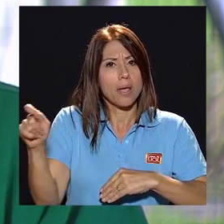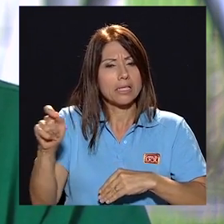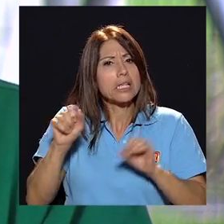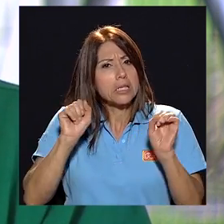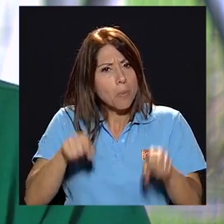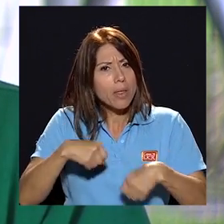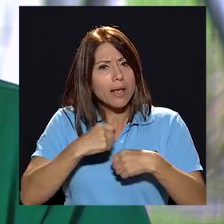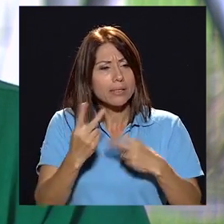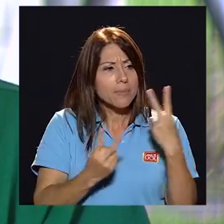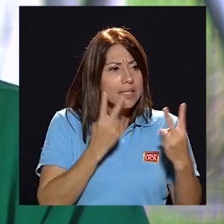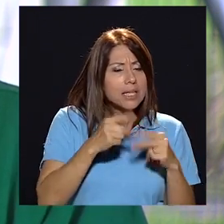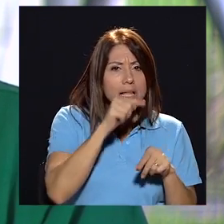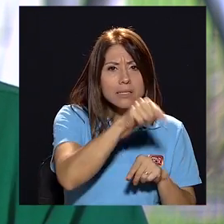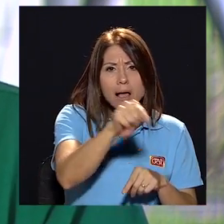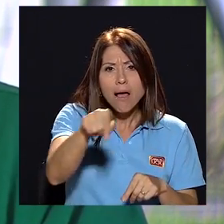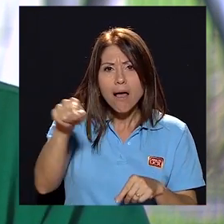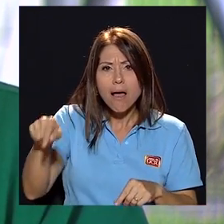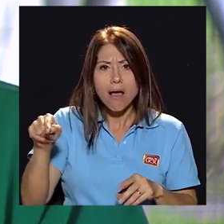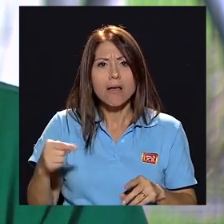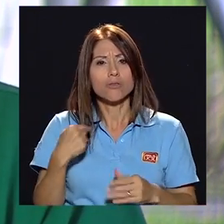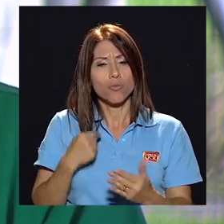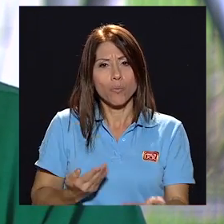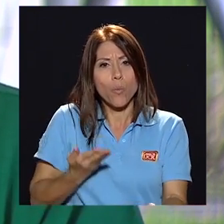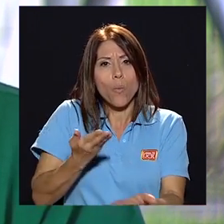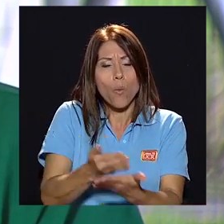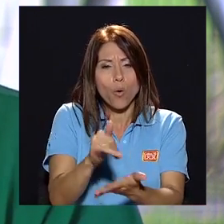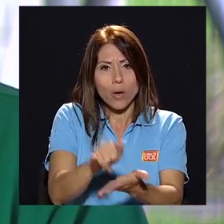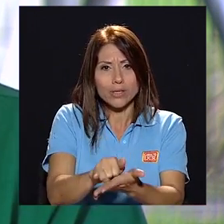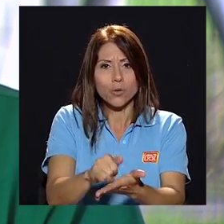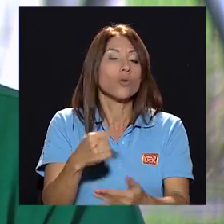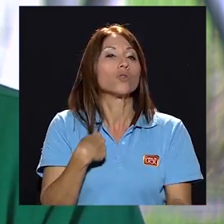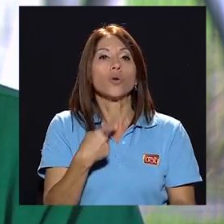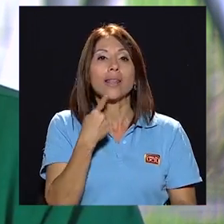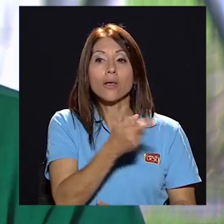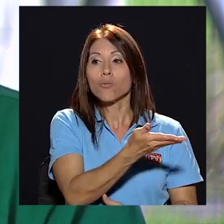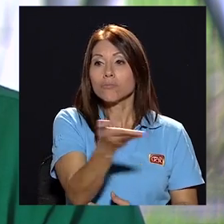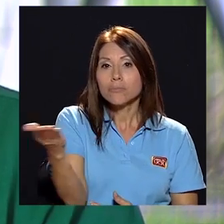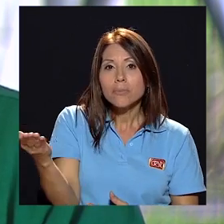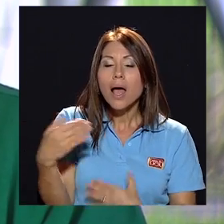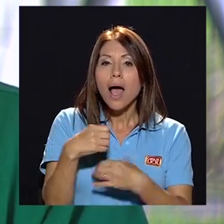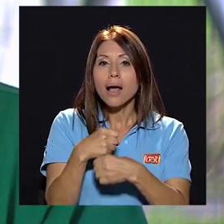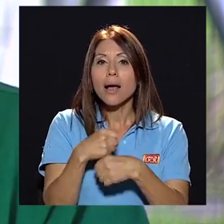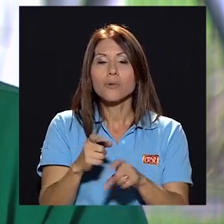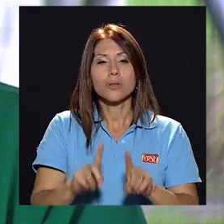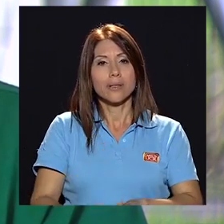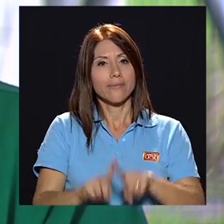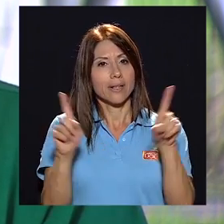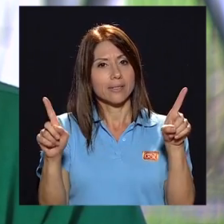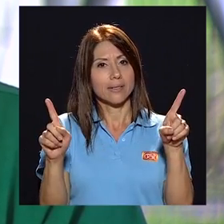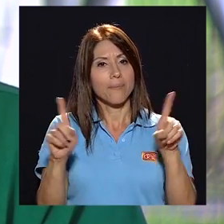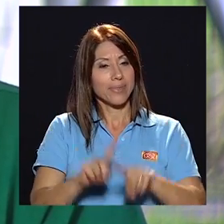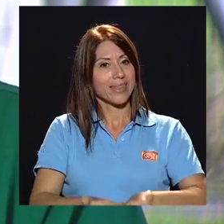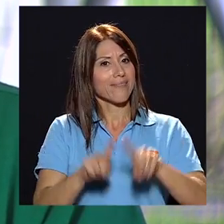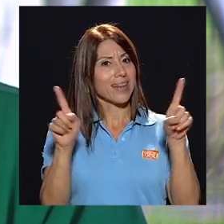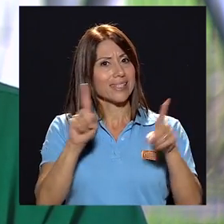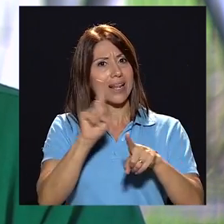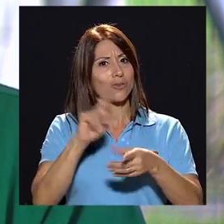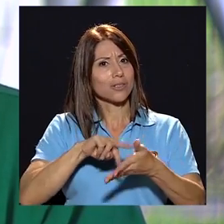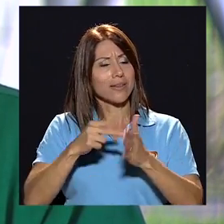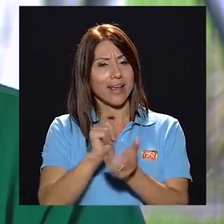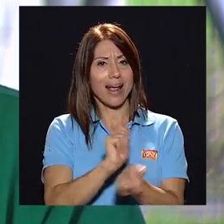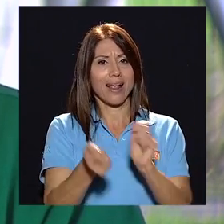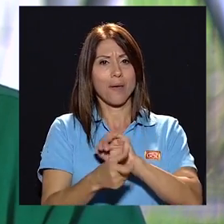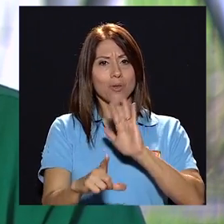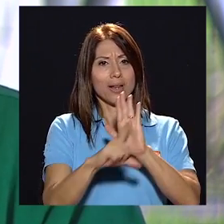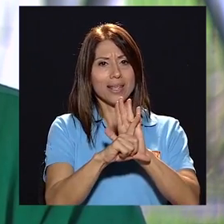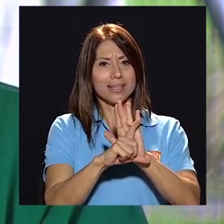planear visitas a sedes regiones etcétera yo propongo eso y por eso le digo a los compañeros y compañeras que hagamos la diferencia la diferencia no es un